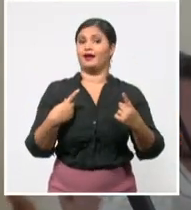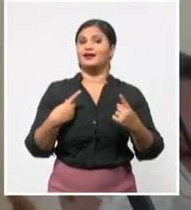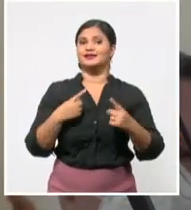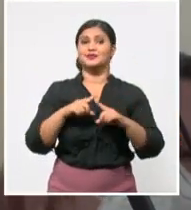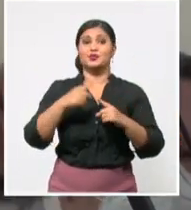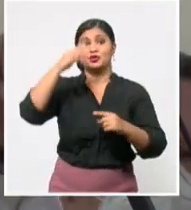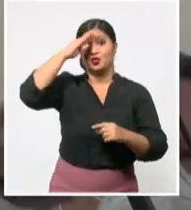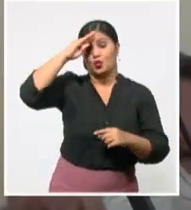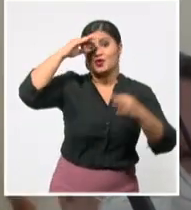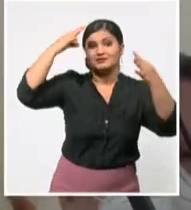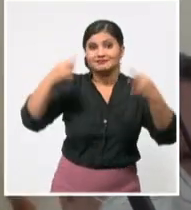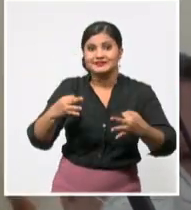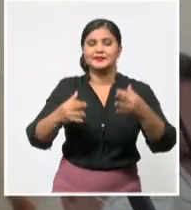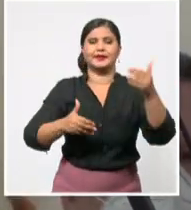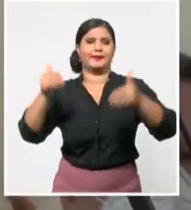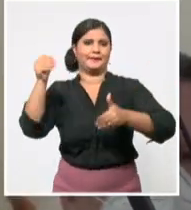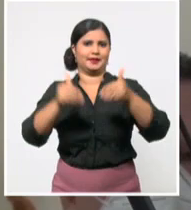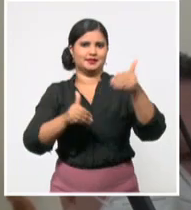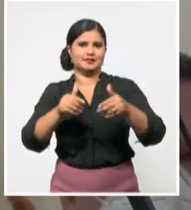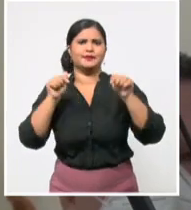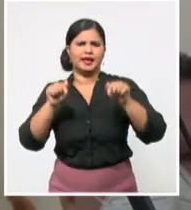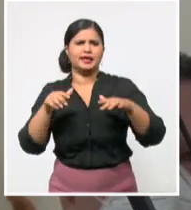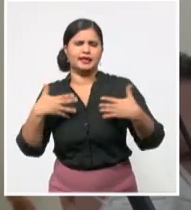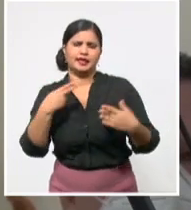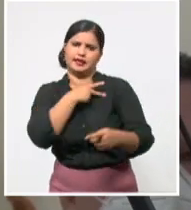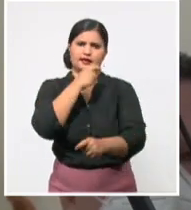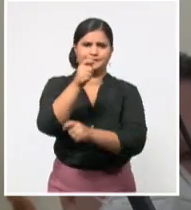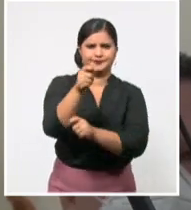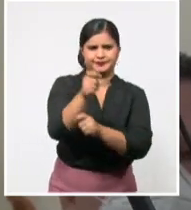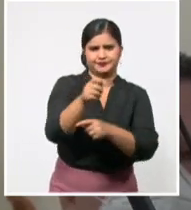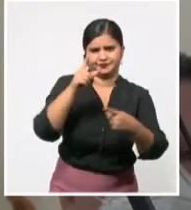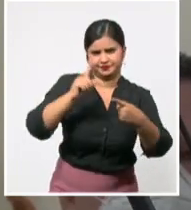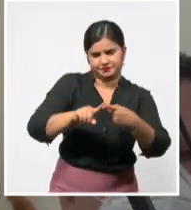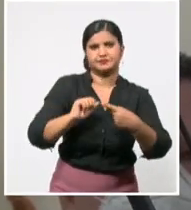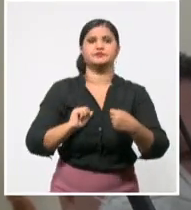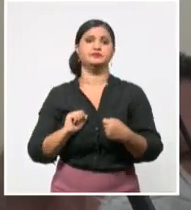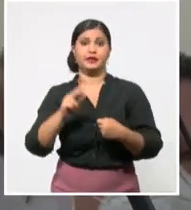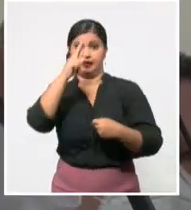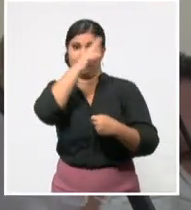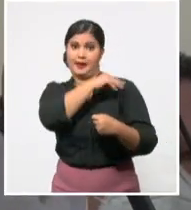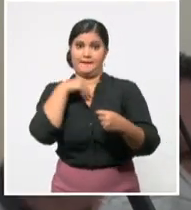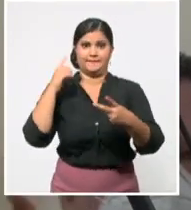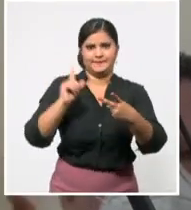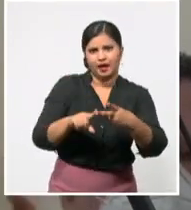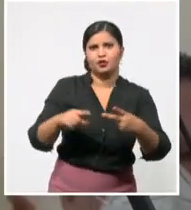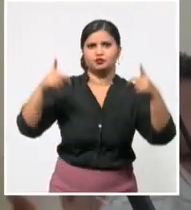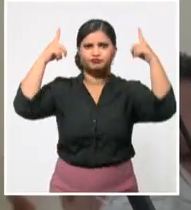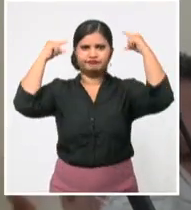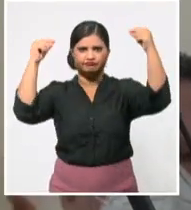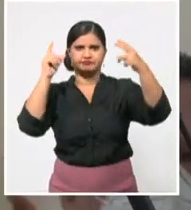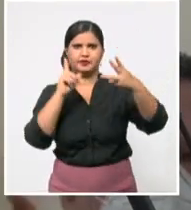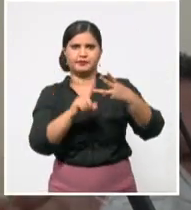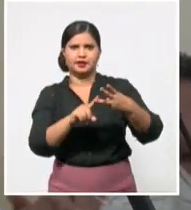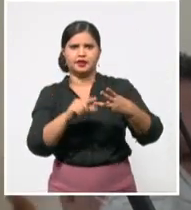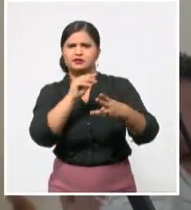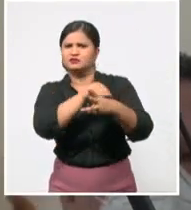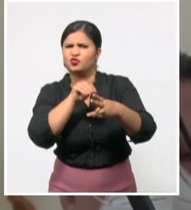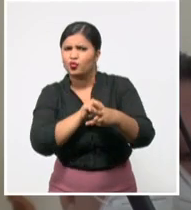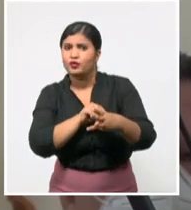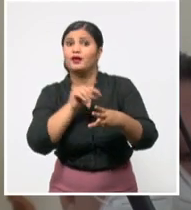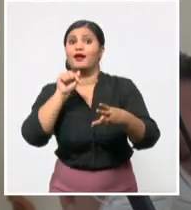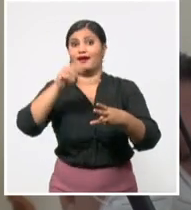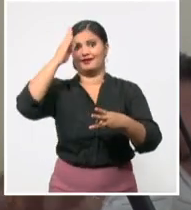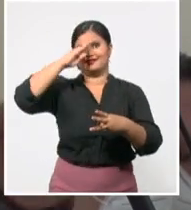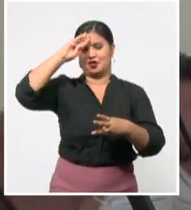educador cubano y así lo reconocen los hermanos nicaragüenses. Y en cada momento, como los